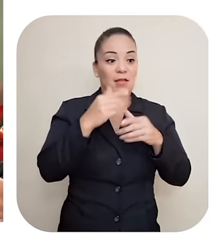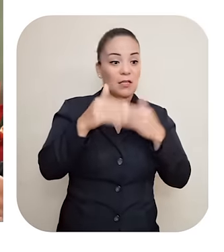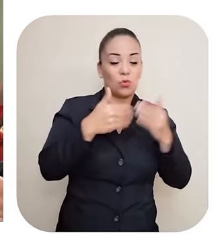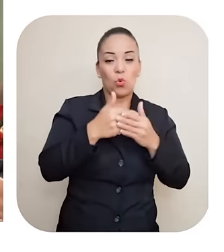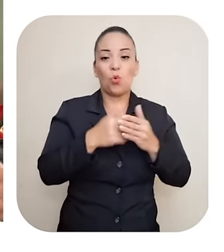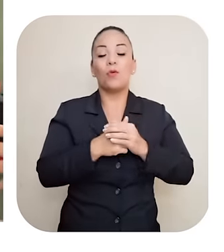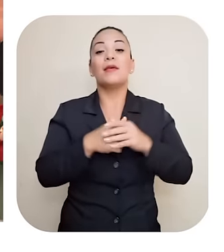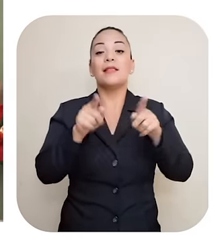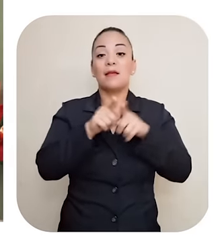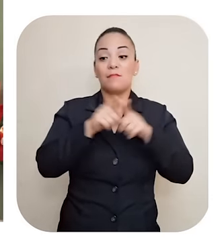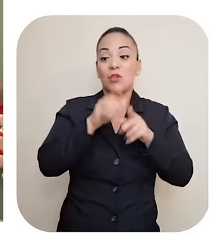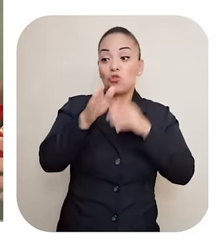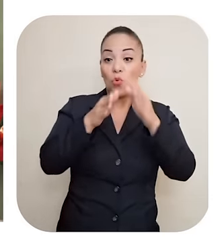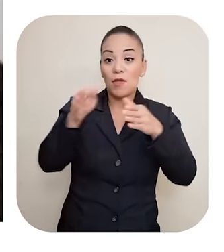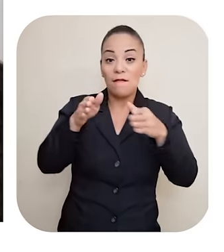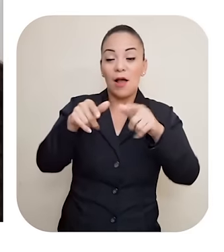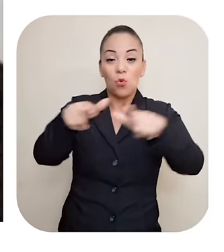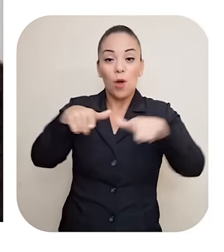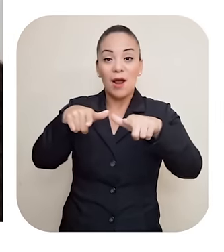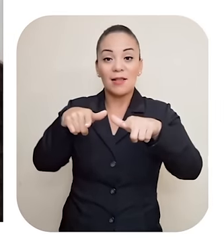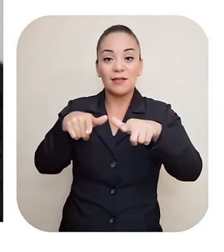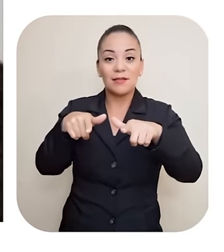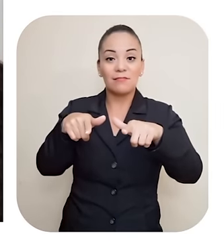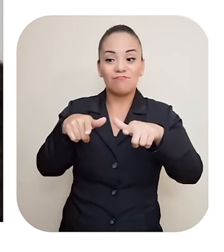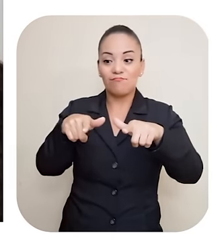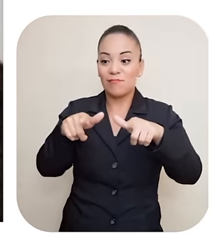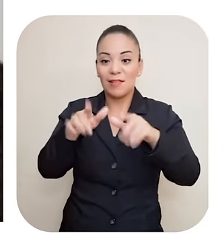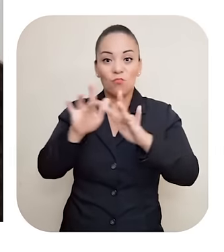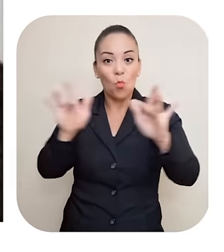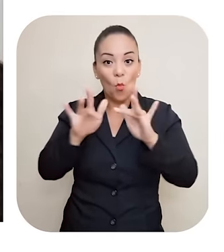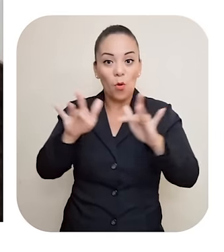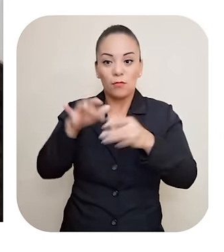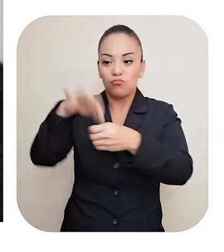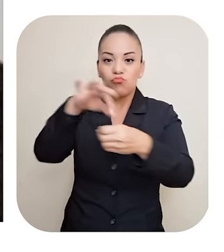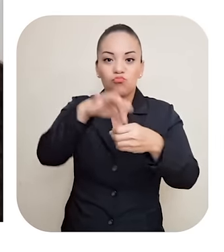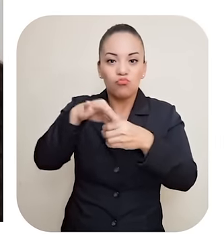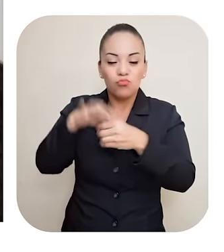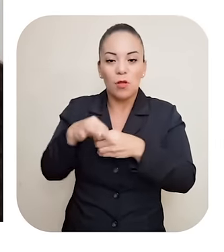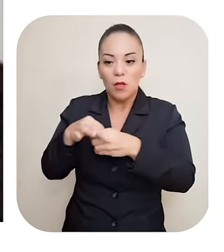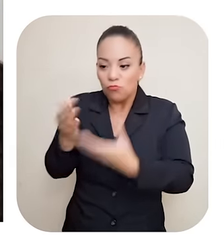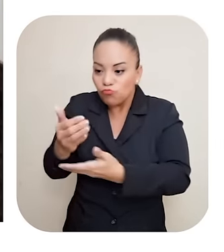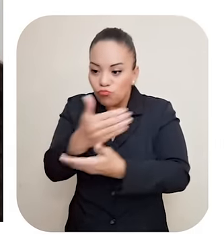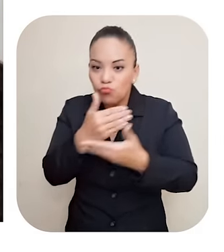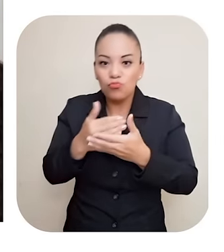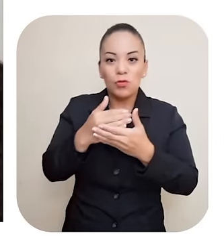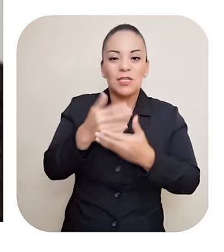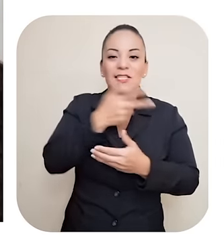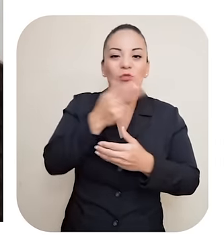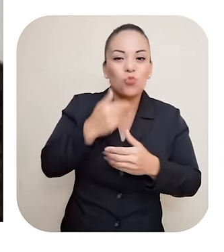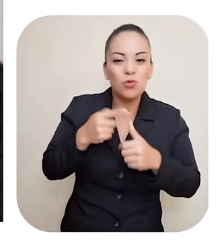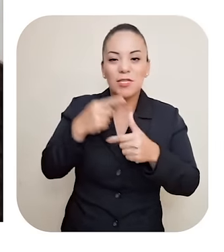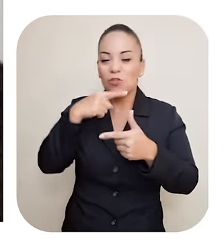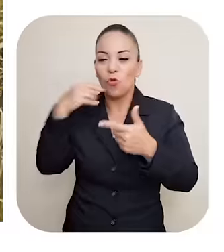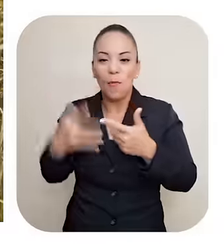¿Verdad? Todavía había había Todavía no había